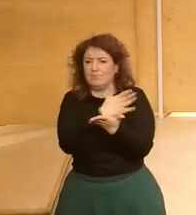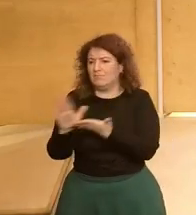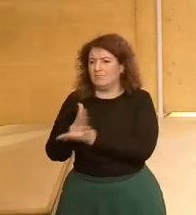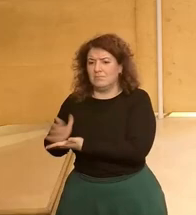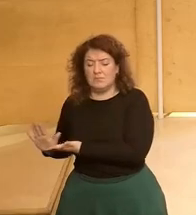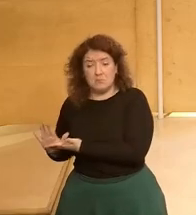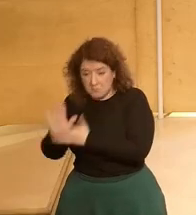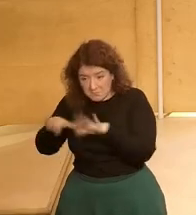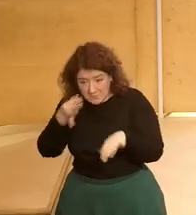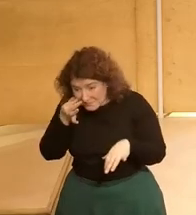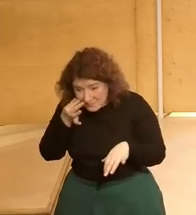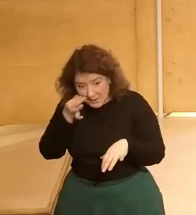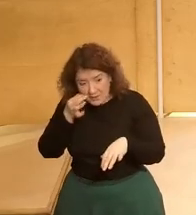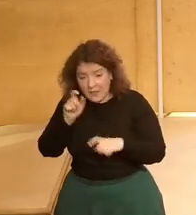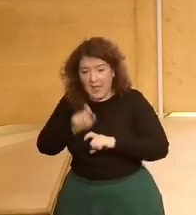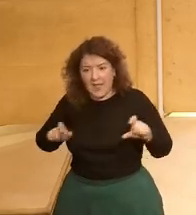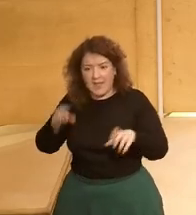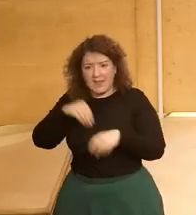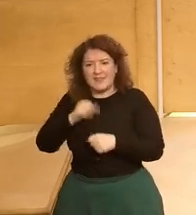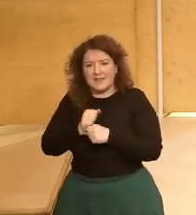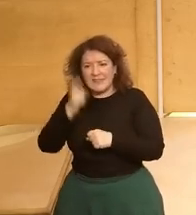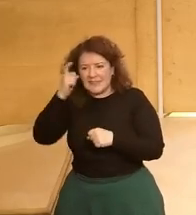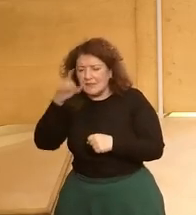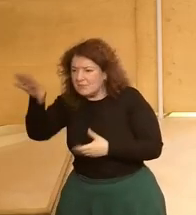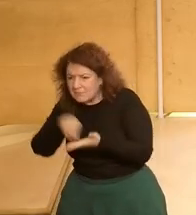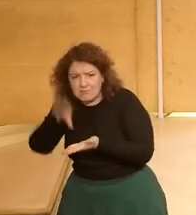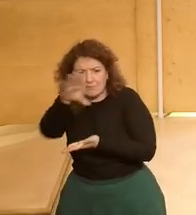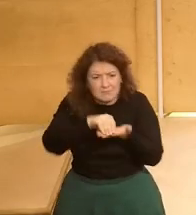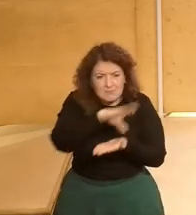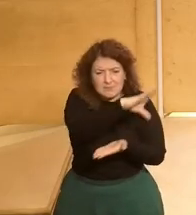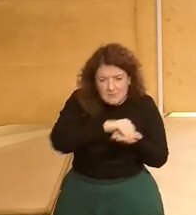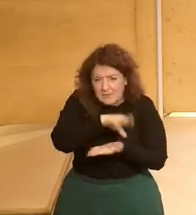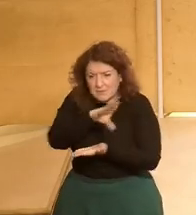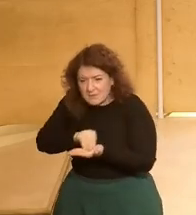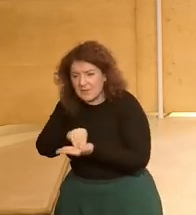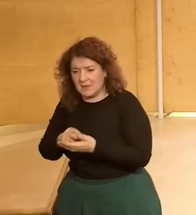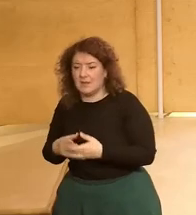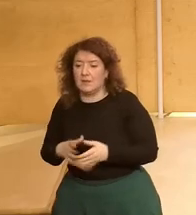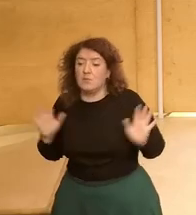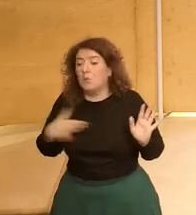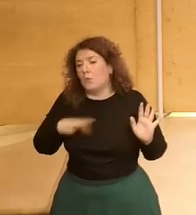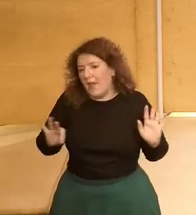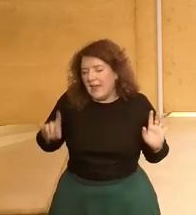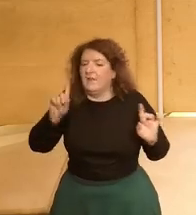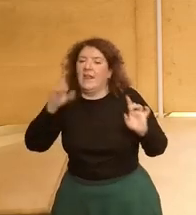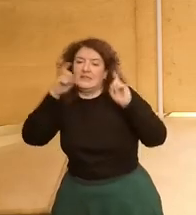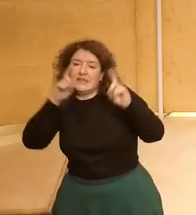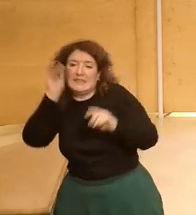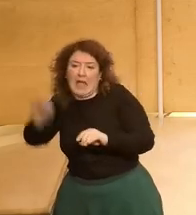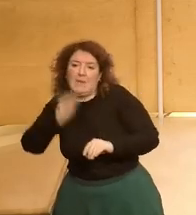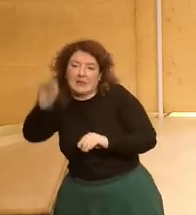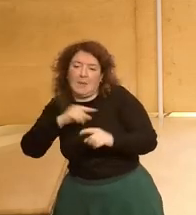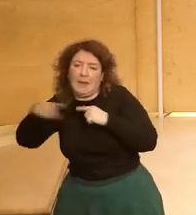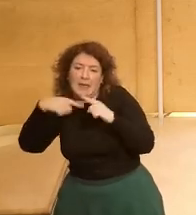y no realmente hay gente que se dedica también a canalizar bueno pues todas estas cosas es verdad que igual tienes que intentarlo varias